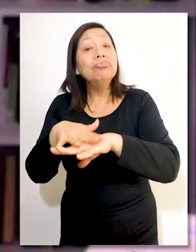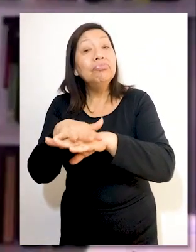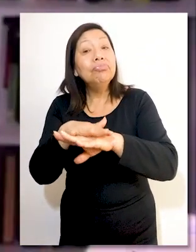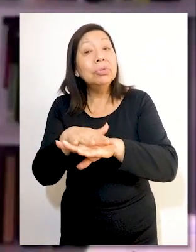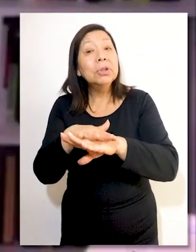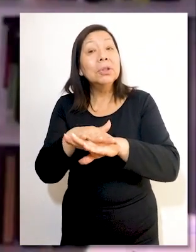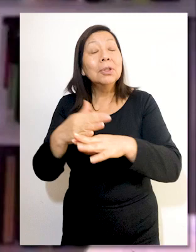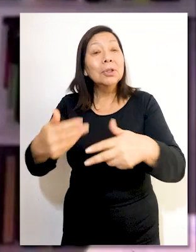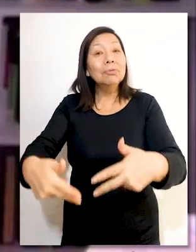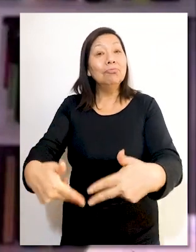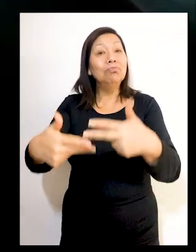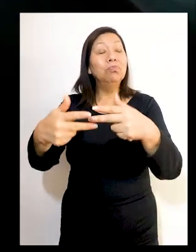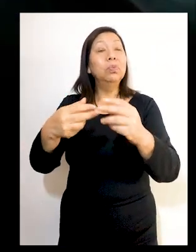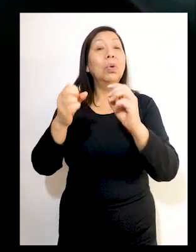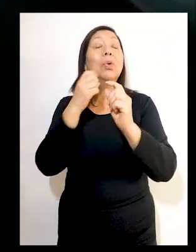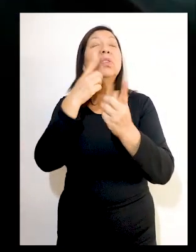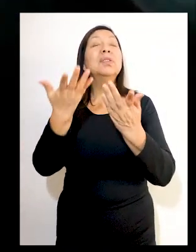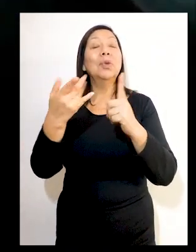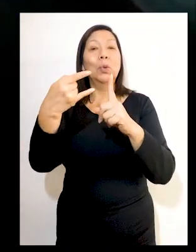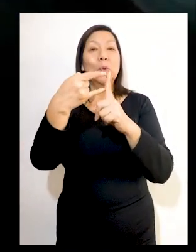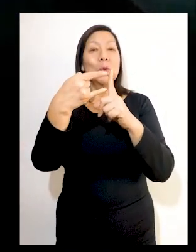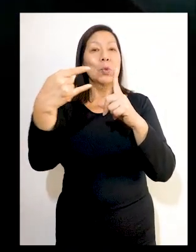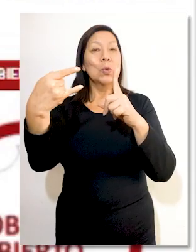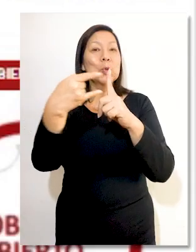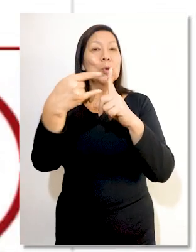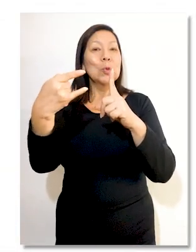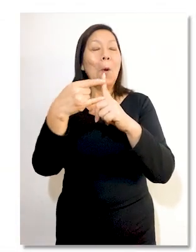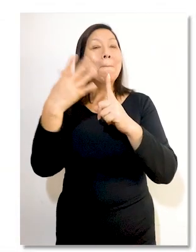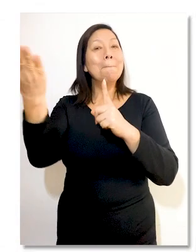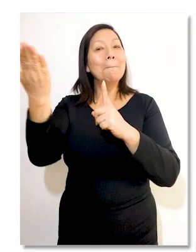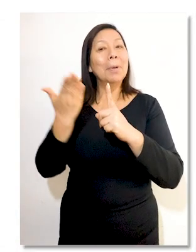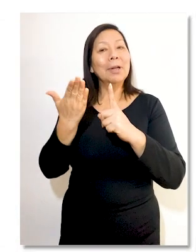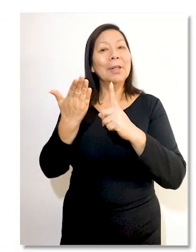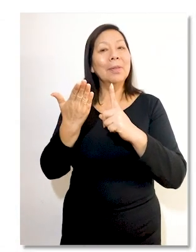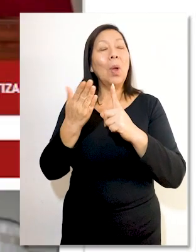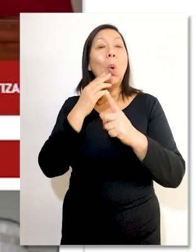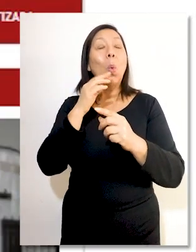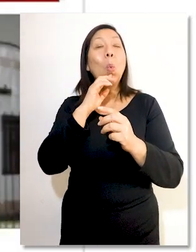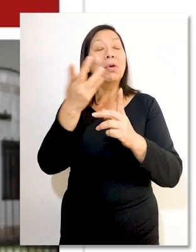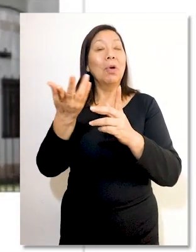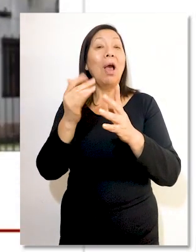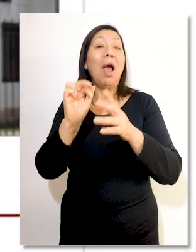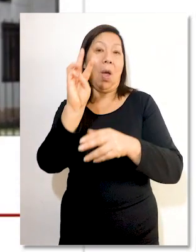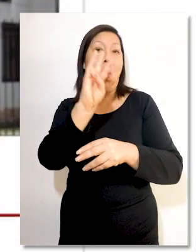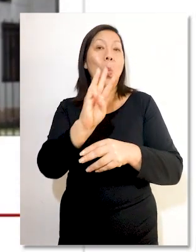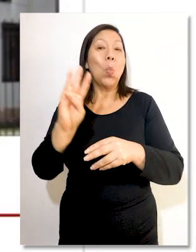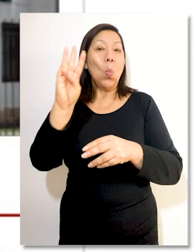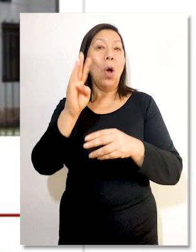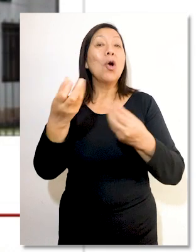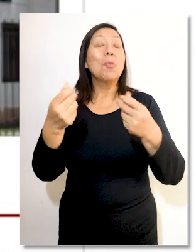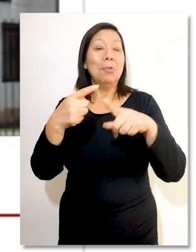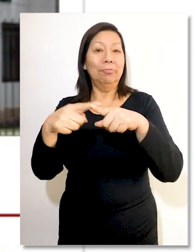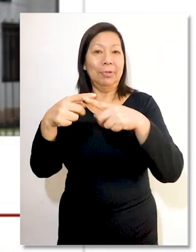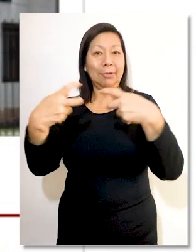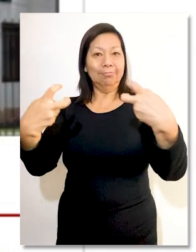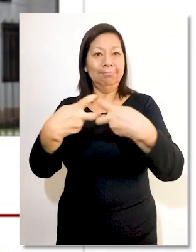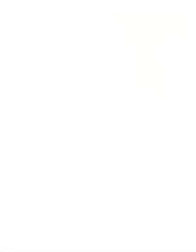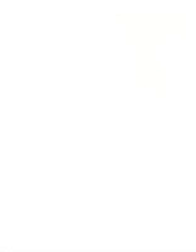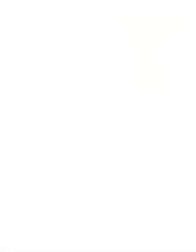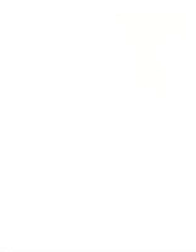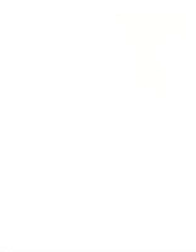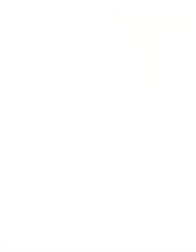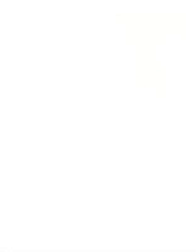desarrolló mediante la plataforma Zoom. Además fue transmitida por nuestro portal web institucional y redes sociales.